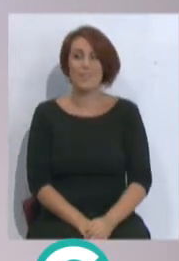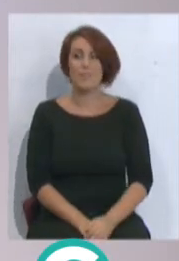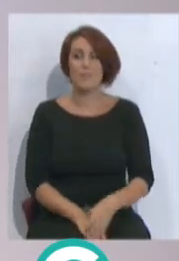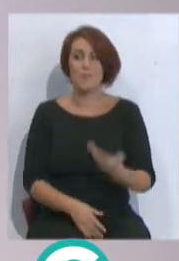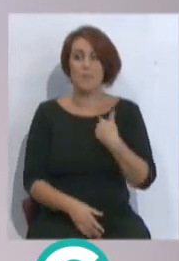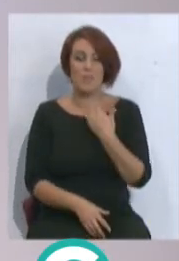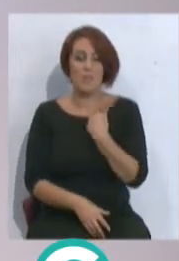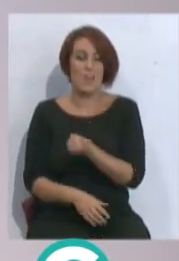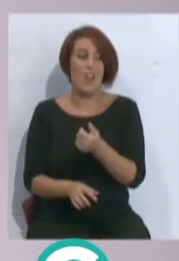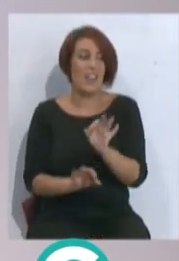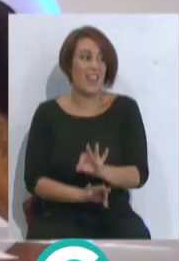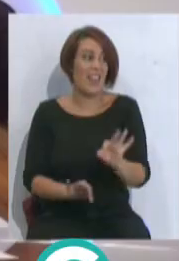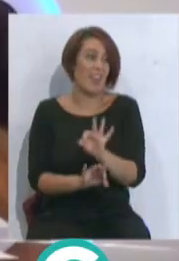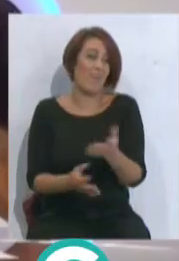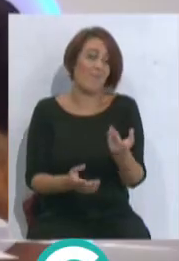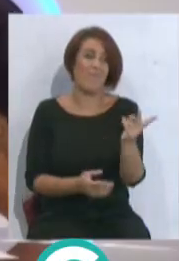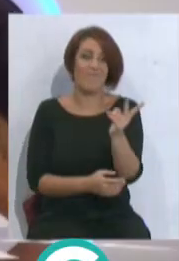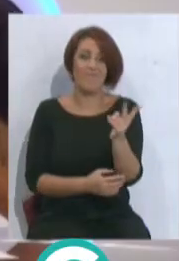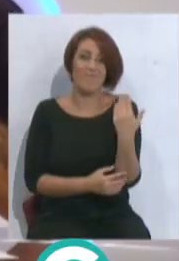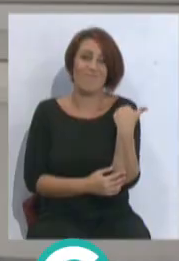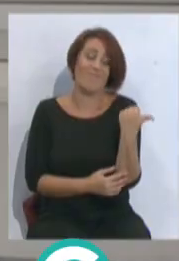No me recogen en ningún lado, me tienen que recoger ellos.